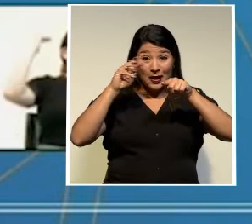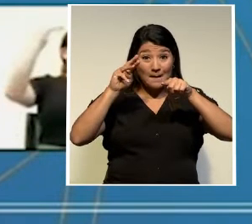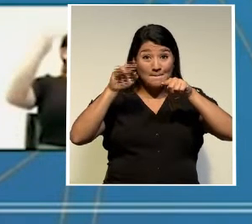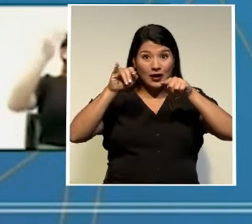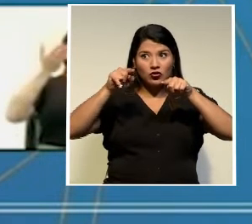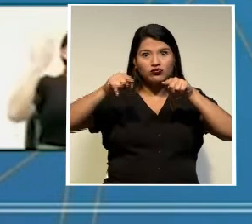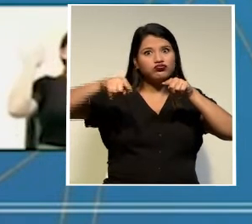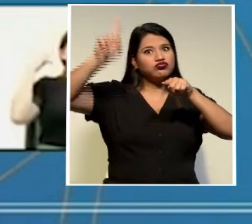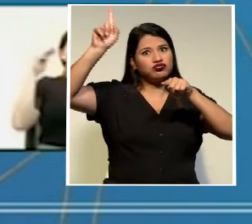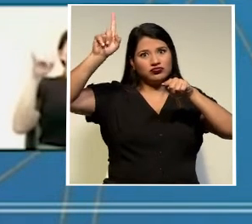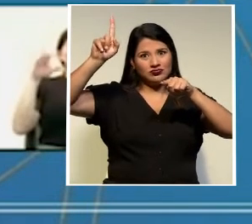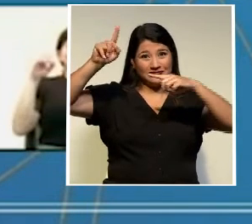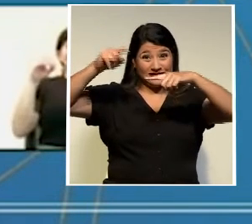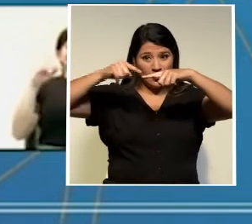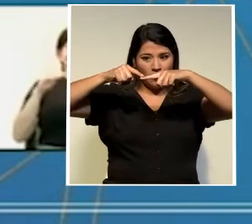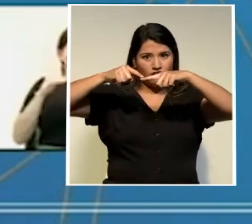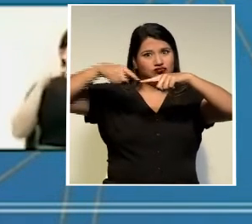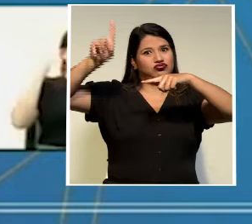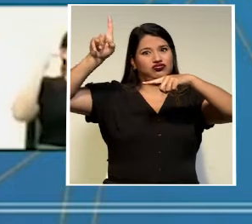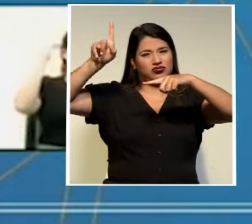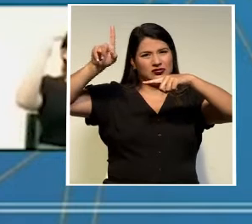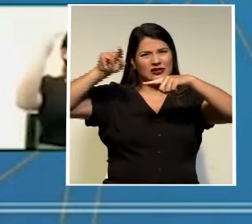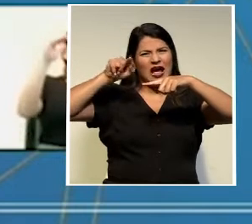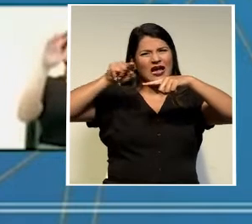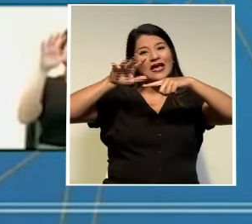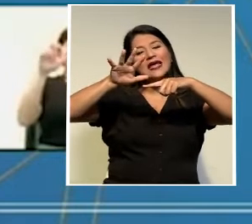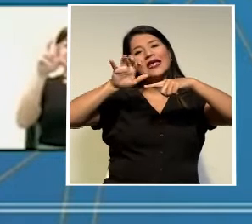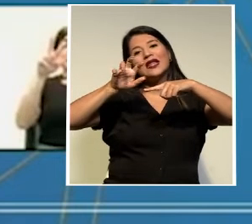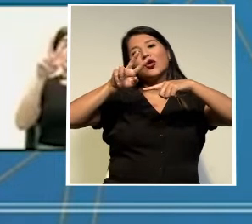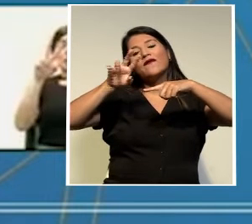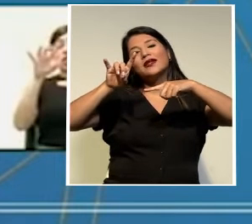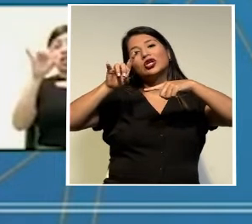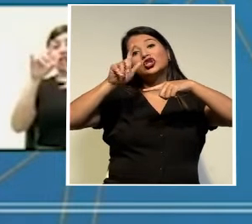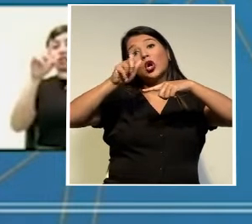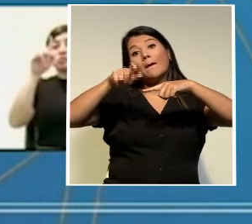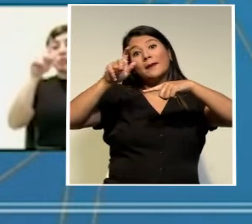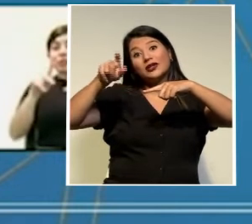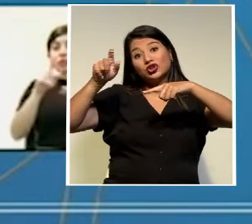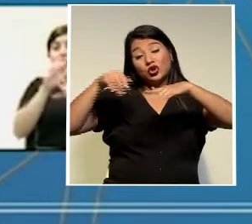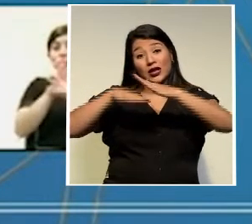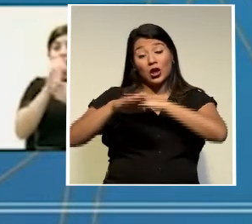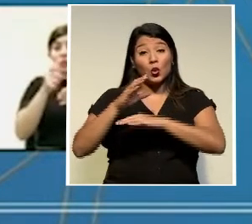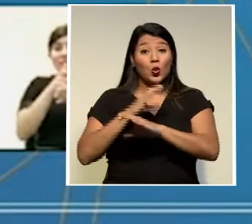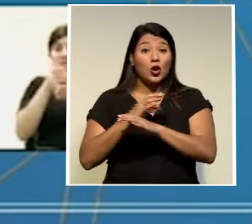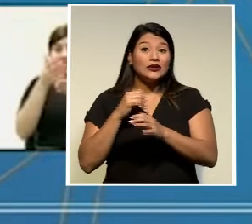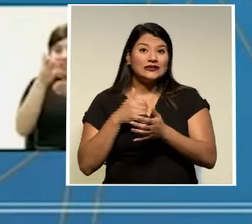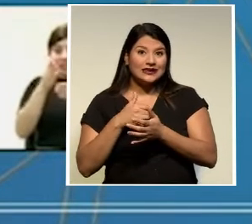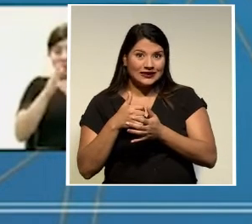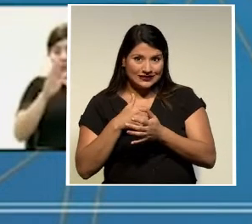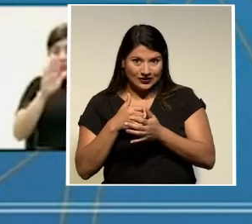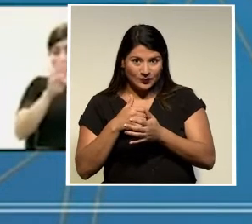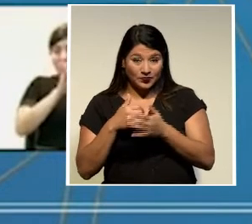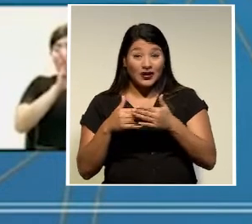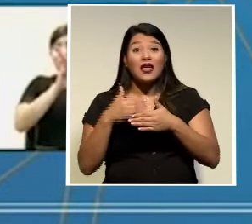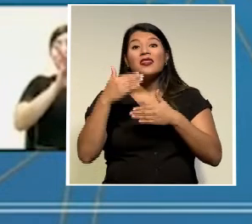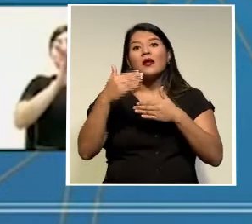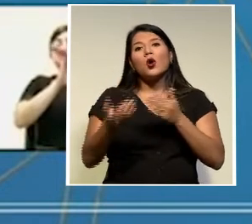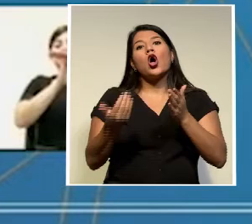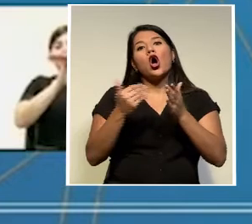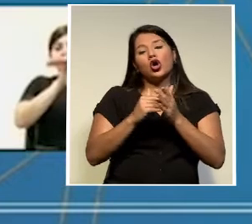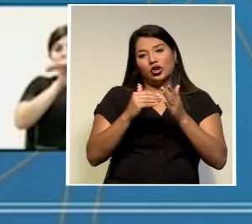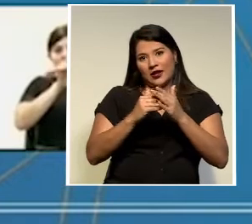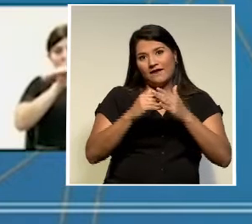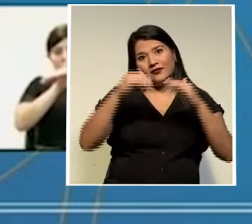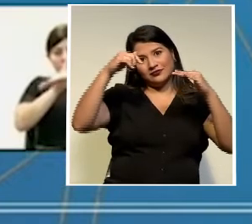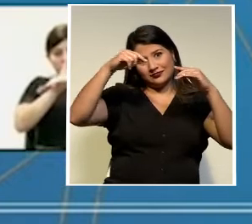mayo llegamos a ese pico de 528 personas en UCI luego comenzaron a bajar los casos